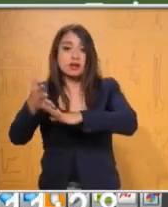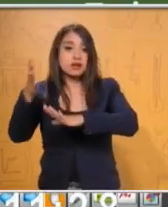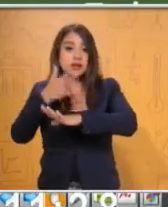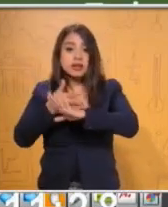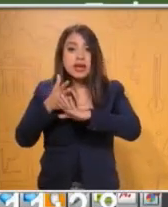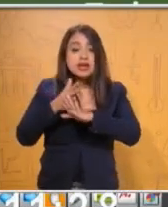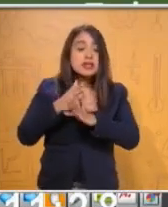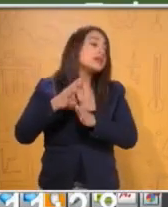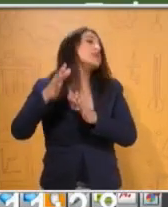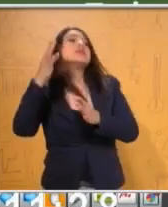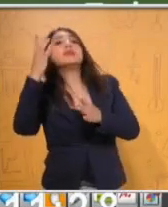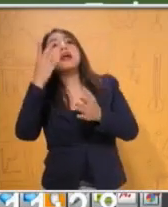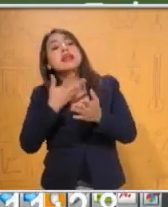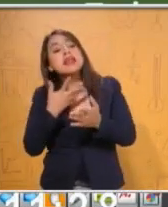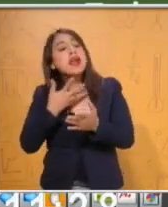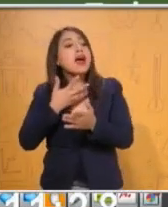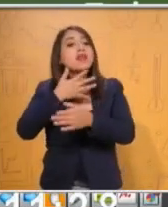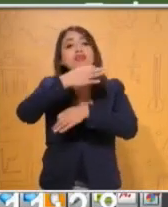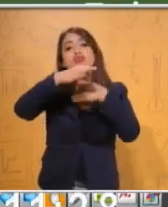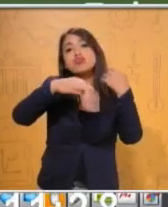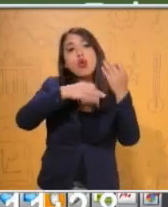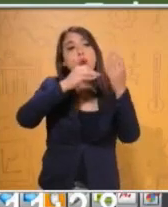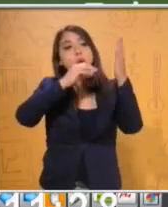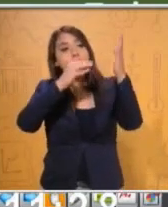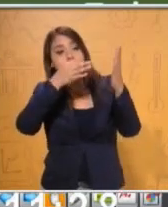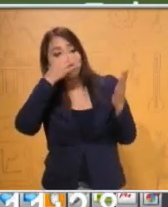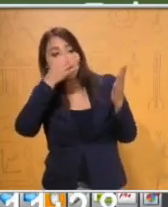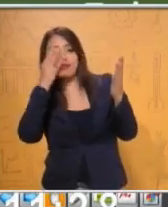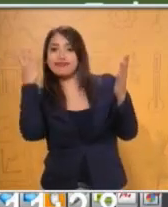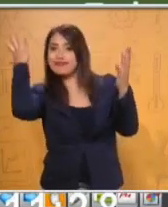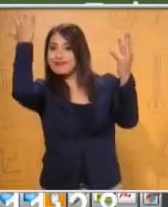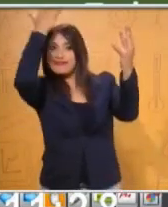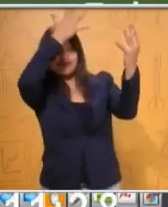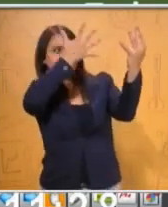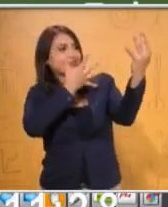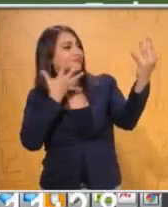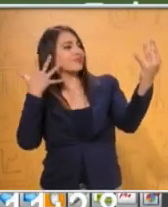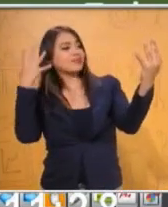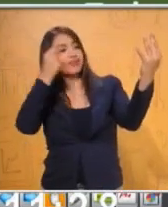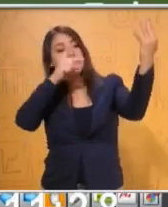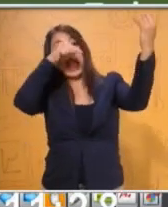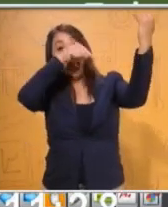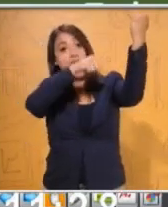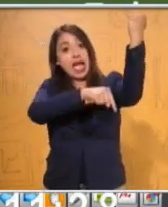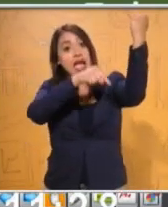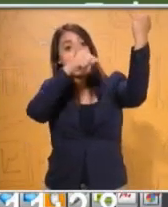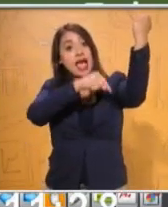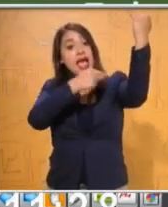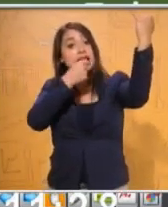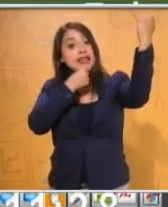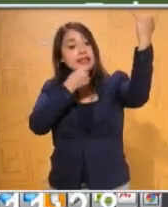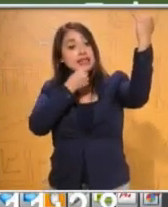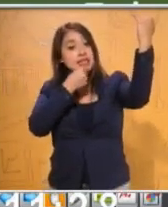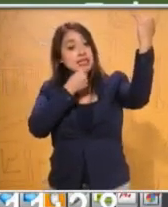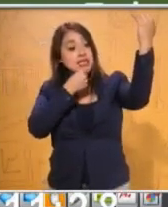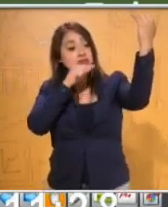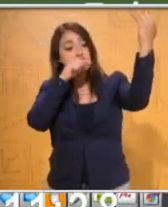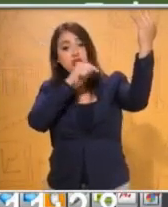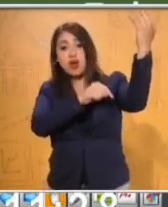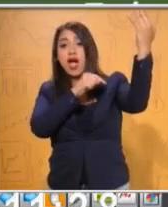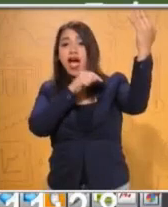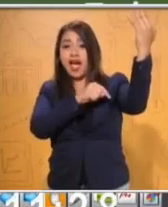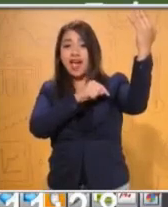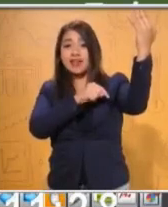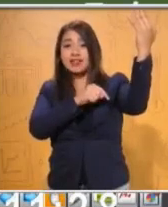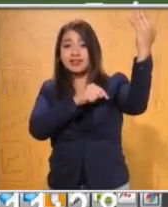y de ellas colgaban frutos de plata. Debajo del árbol estaba parado el pequeñito a quien tanto